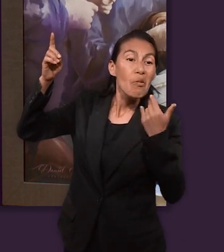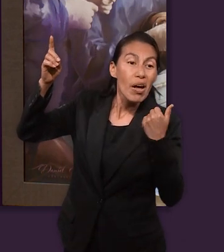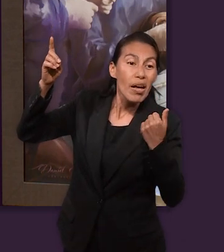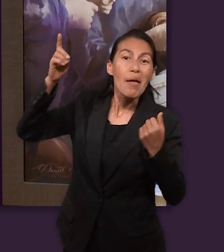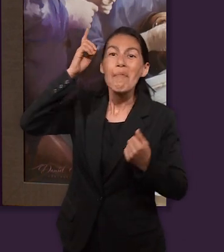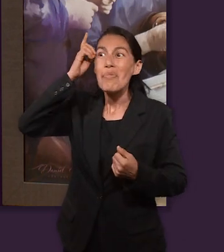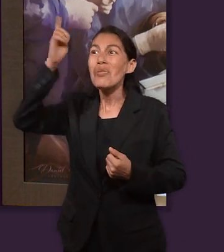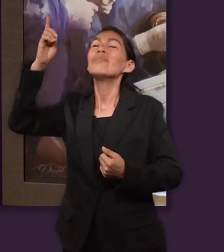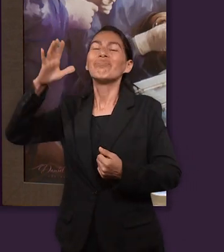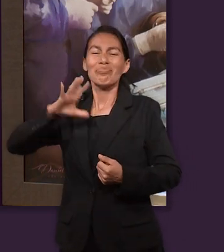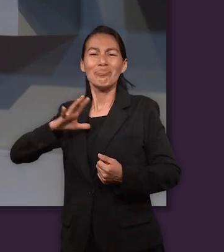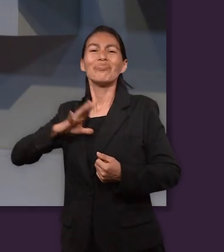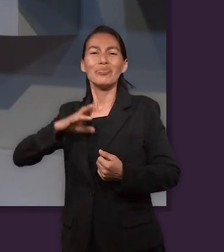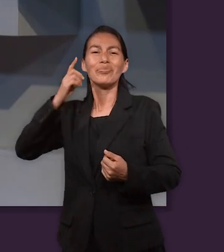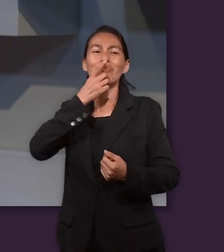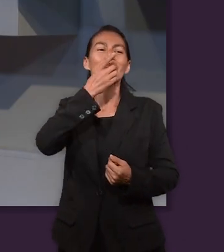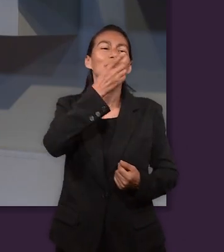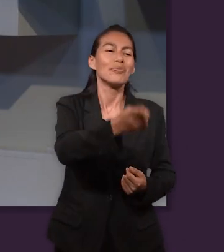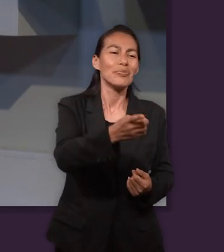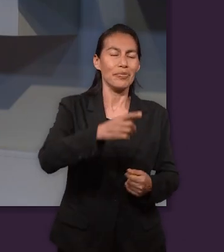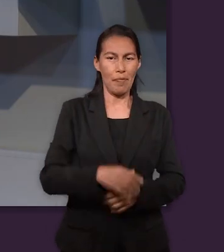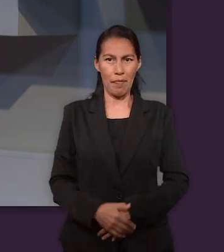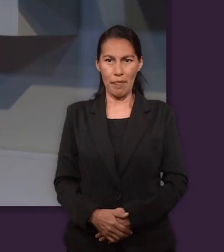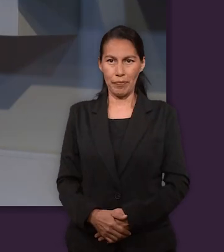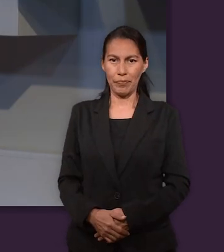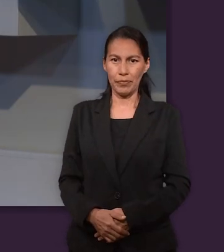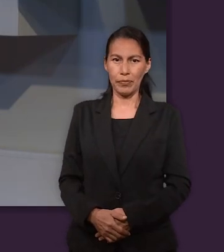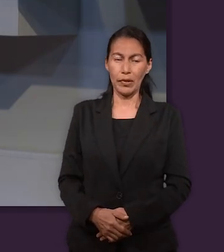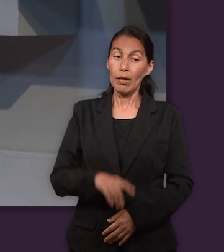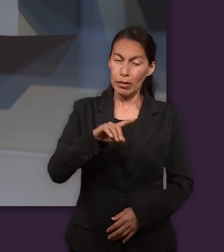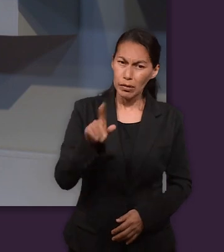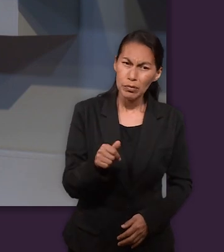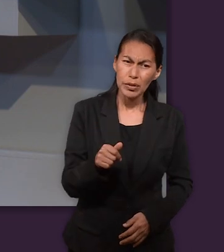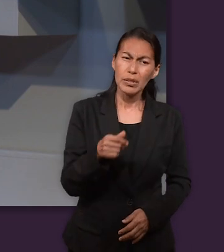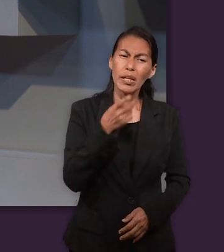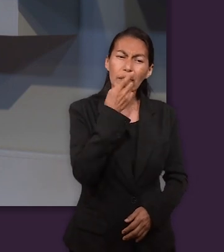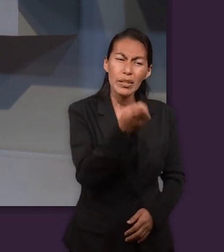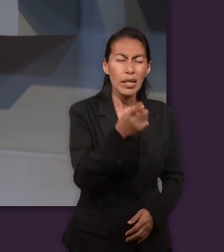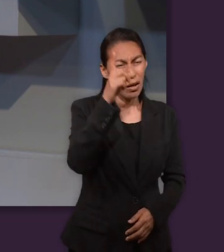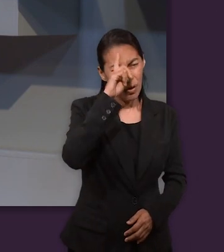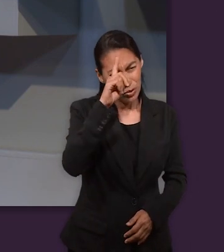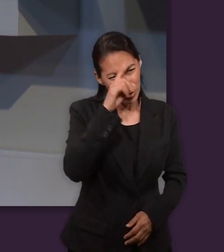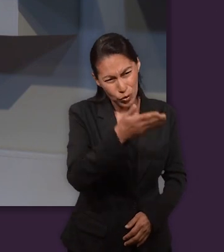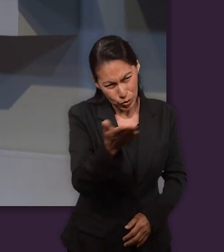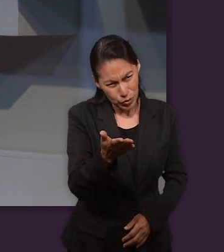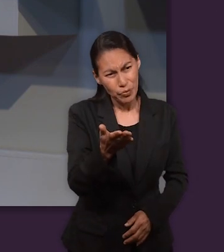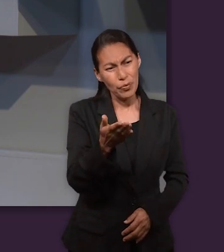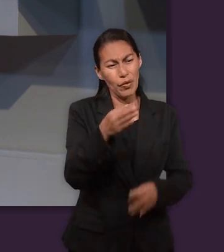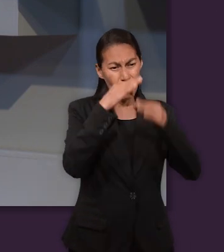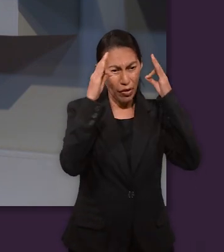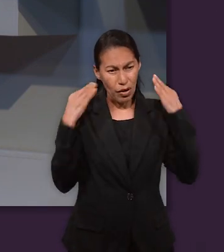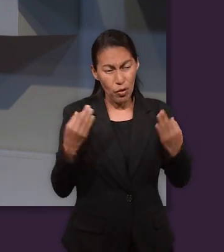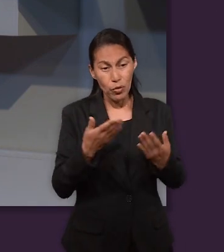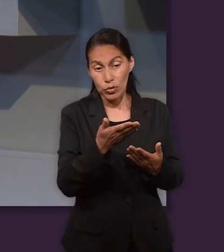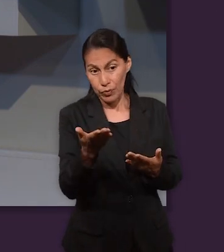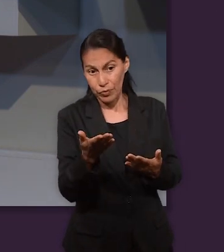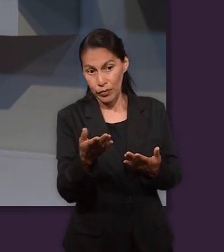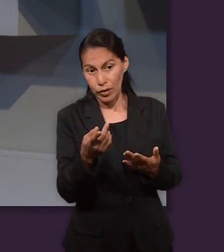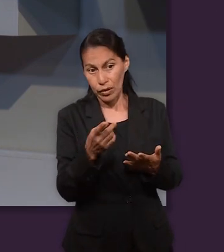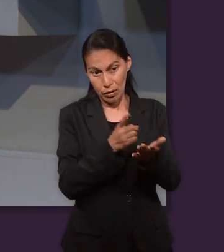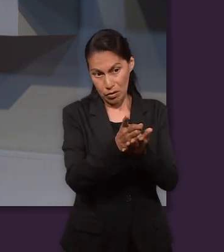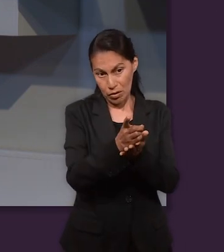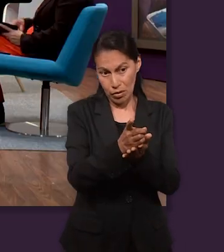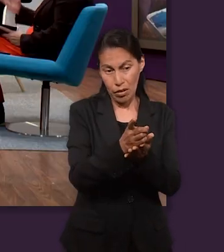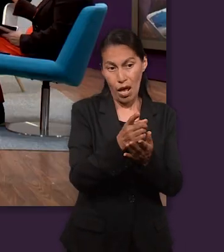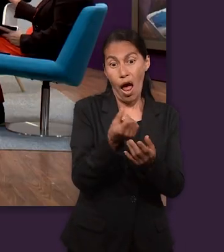Dios sí. ¿Y cómo se ve reflejado cuando José le da la sugerencia de que escoja a alguien? Como el faraón le